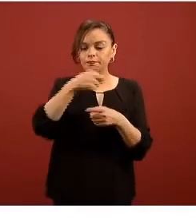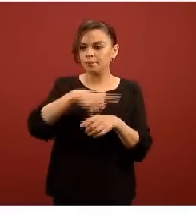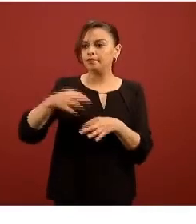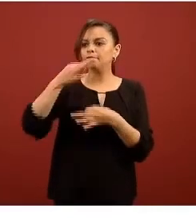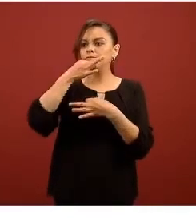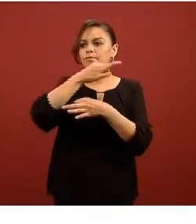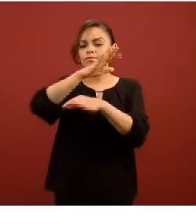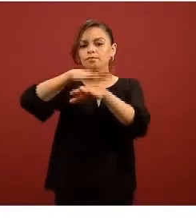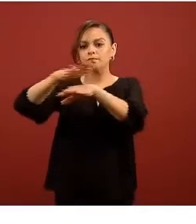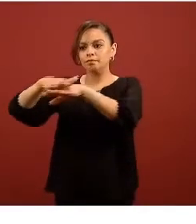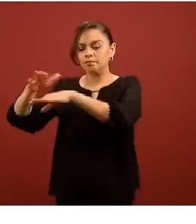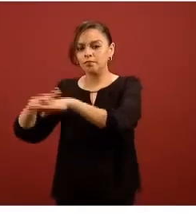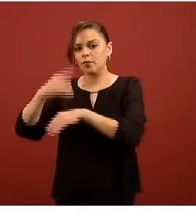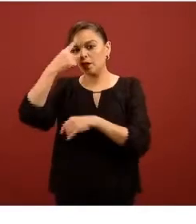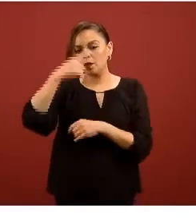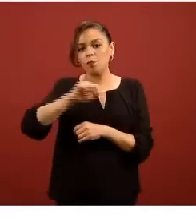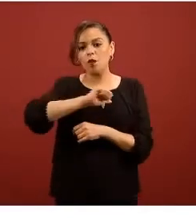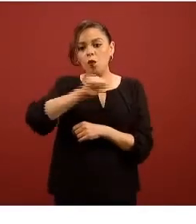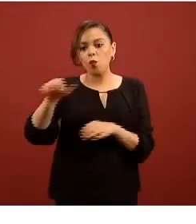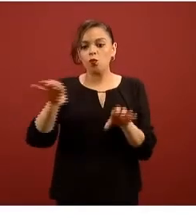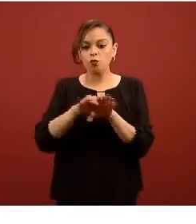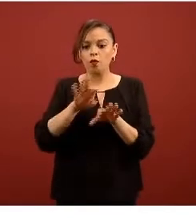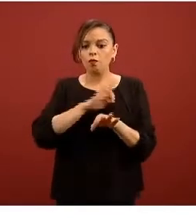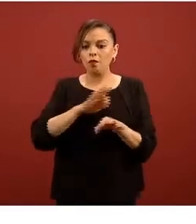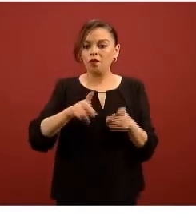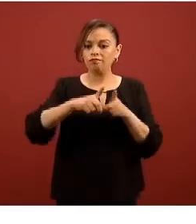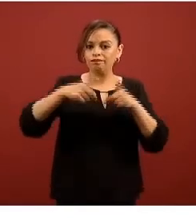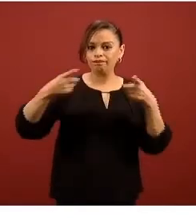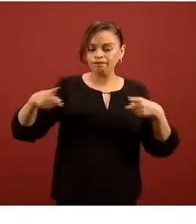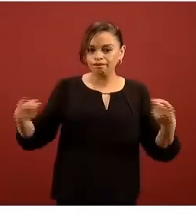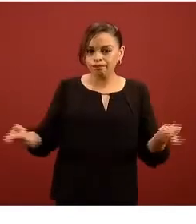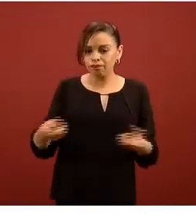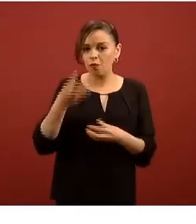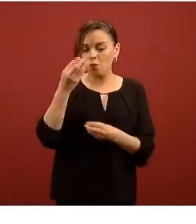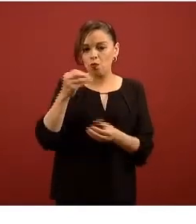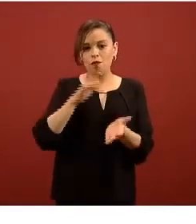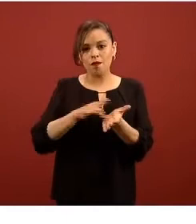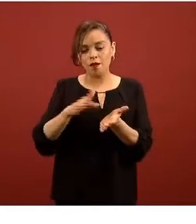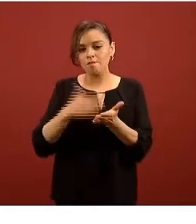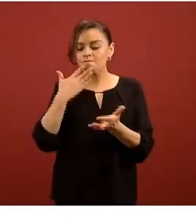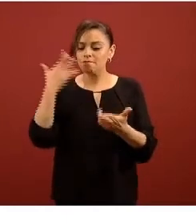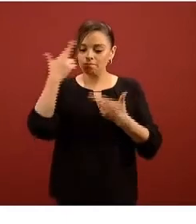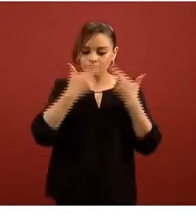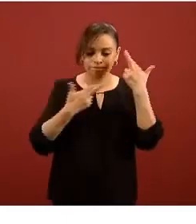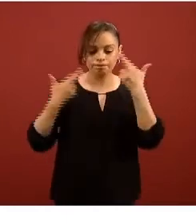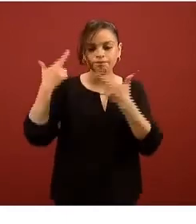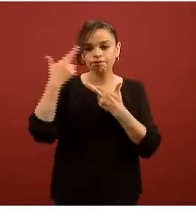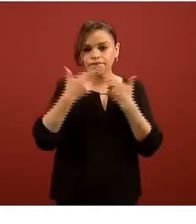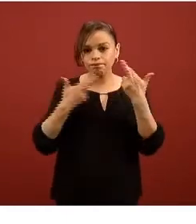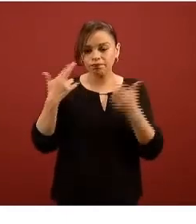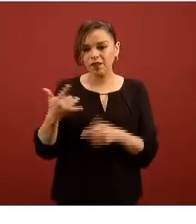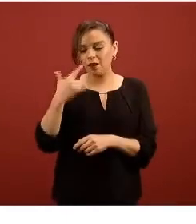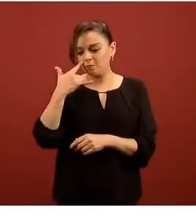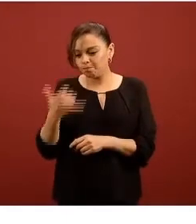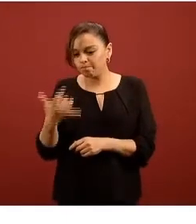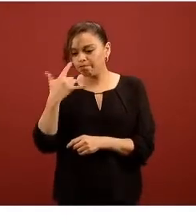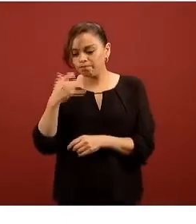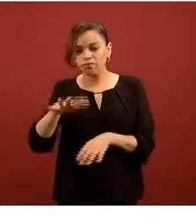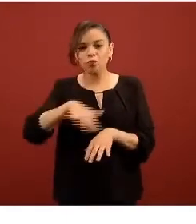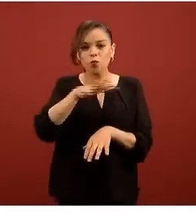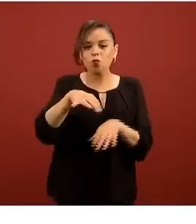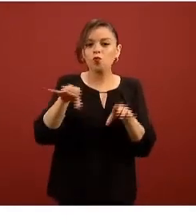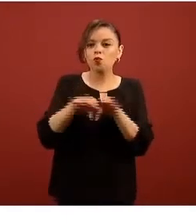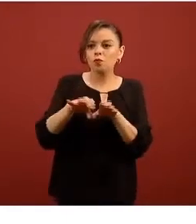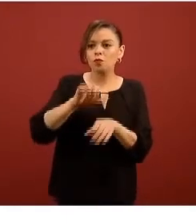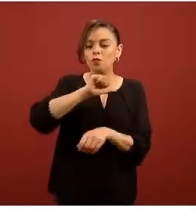revisando otros desarrollos hemos hecho una búsqueda exhaustiva de posibles desarrollos adicionales tenemos